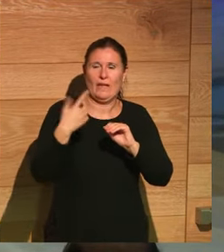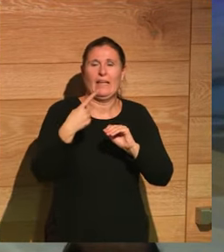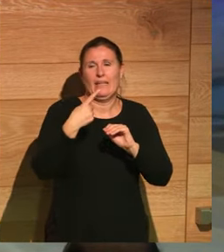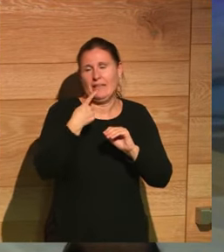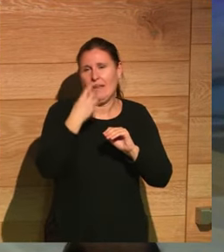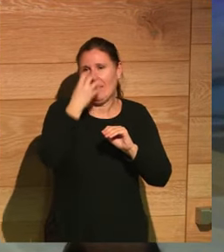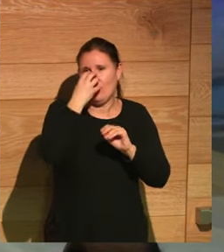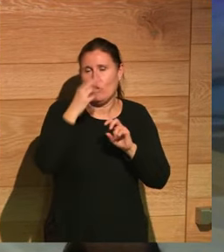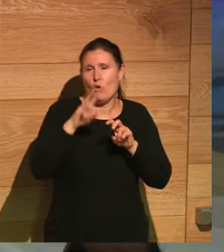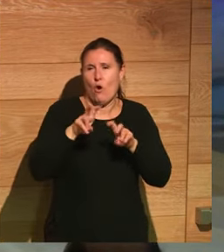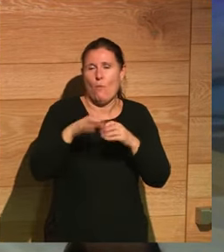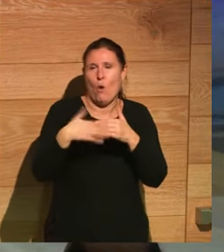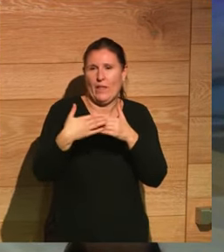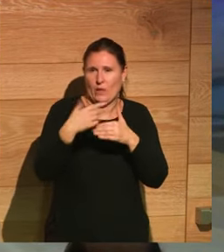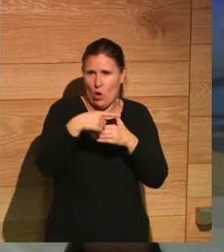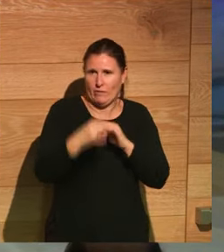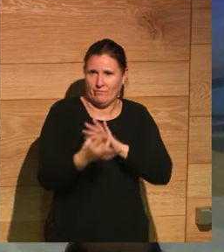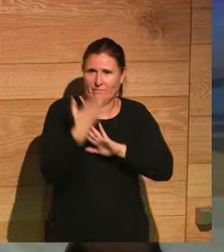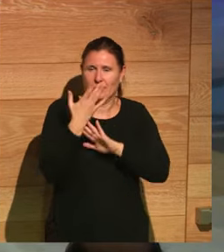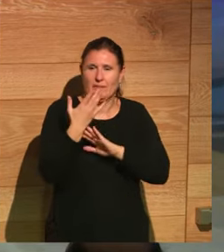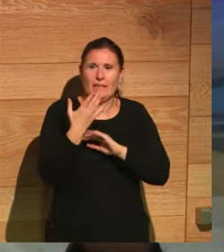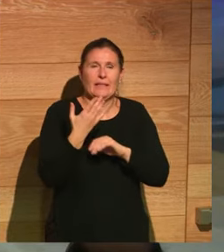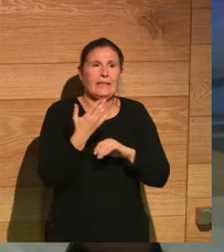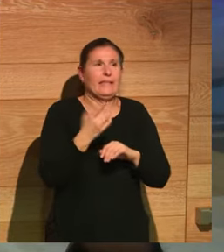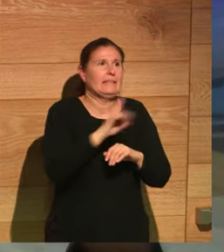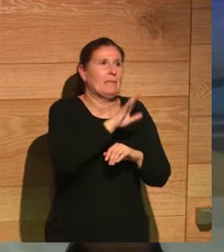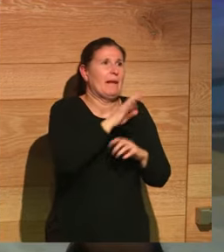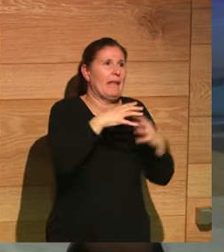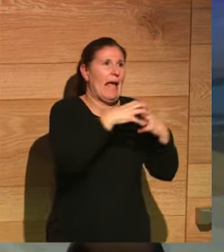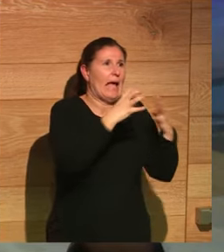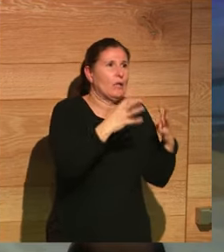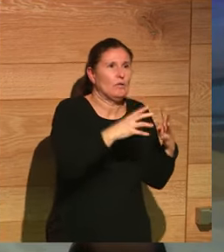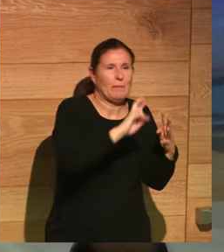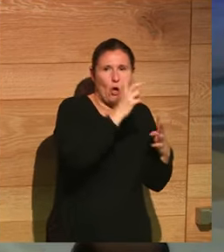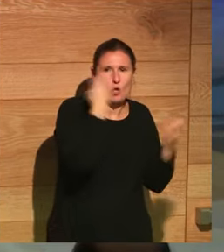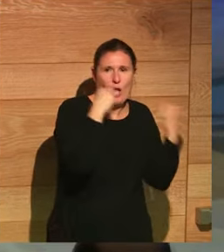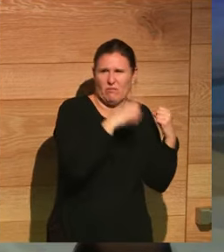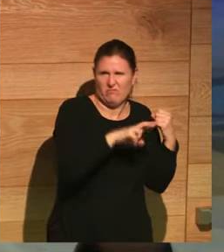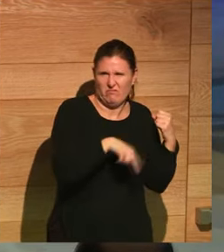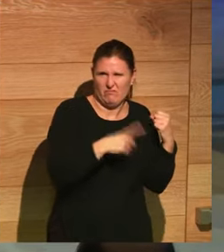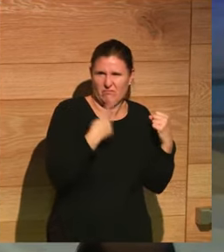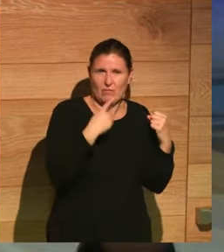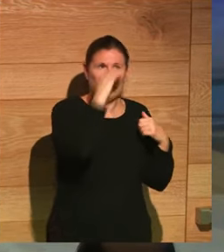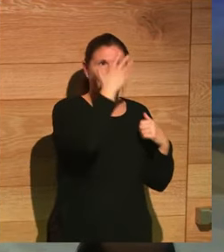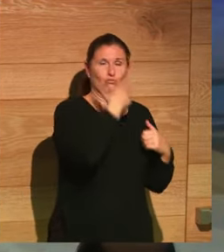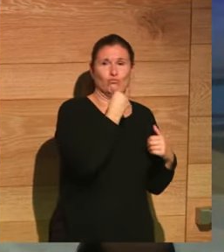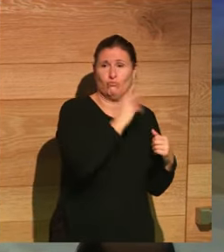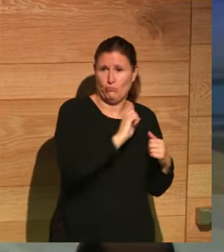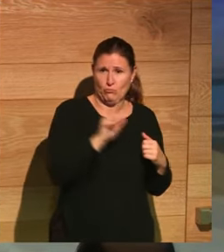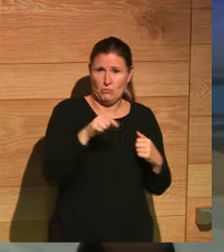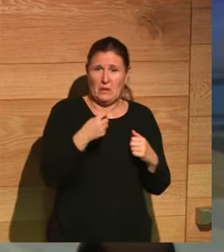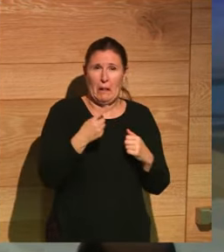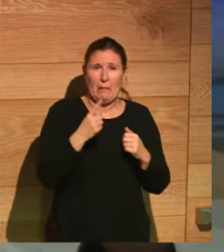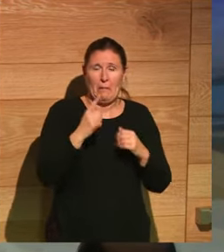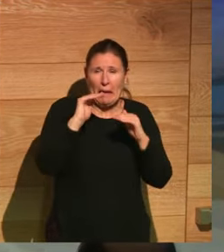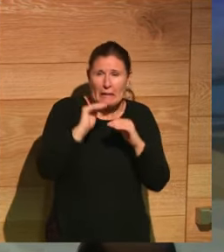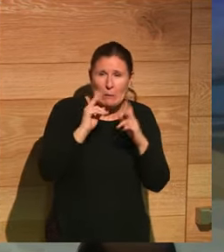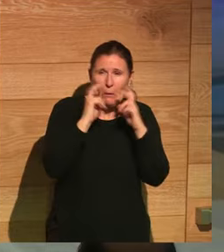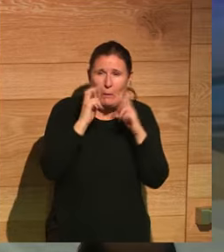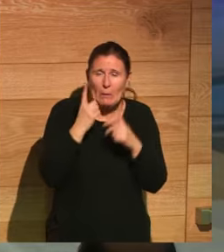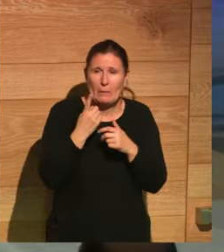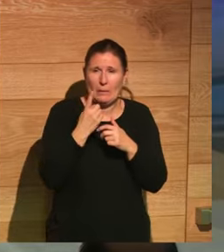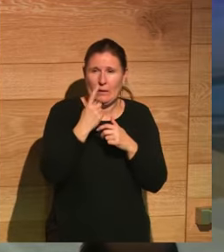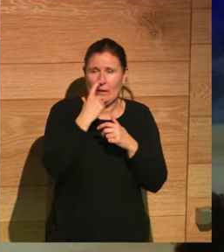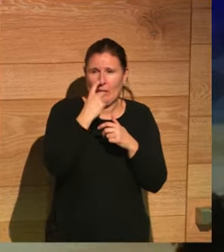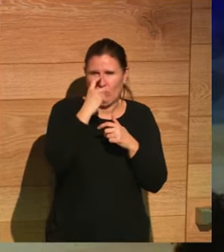circo moderno y no se parecía nada a Hugh Jackman en el gran espectáculo del mundo. Era un señor así bajito, regordete, buena nariz, muy buena